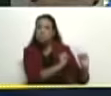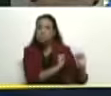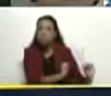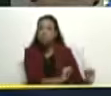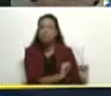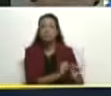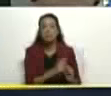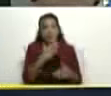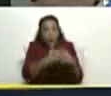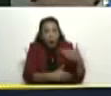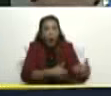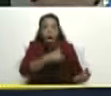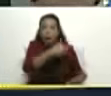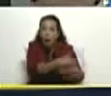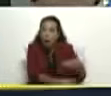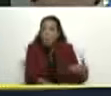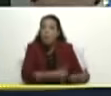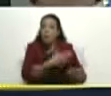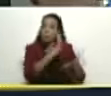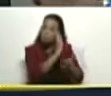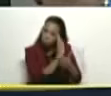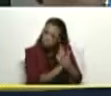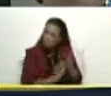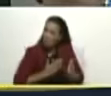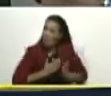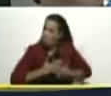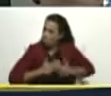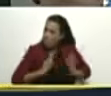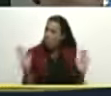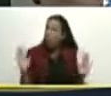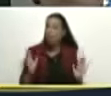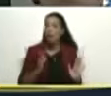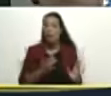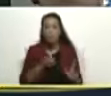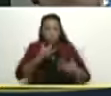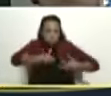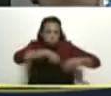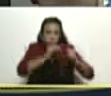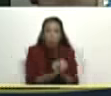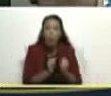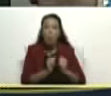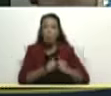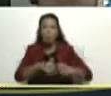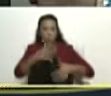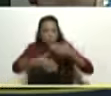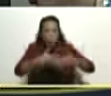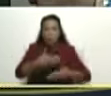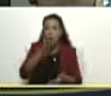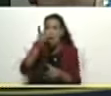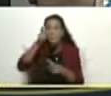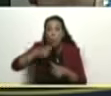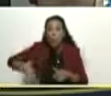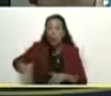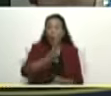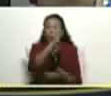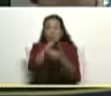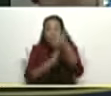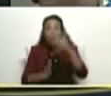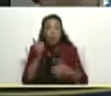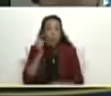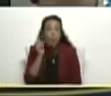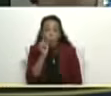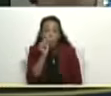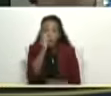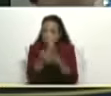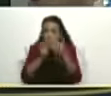Y aquí vamos, mira, modestamente, pues, nosotros, los hombres de a pie, mujeres de a pie, nosotros, los